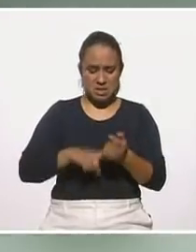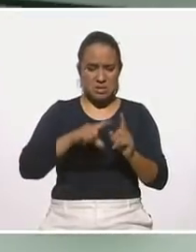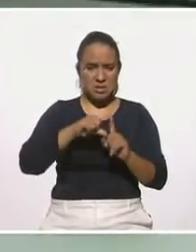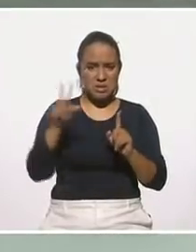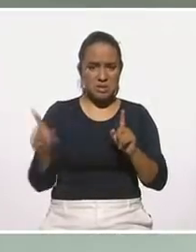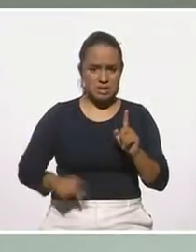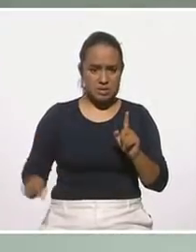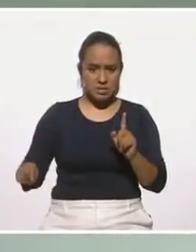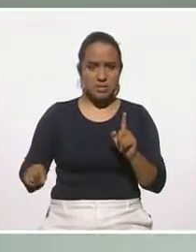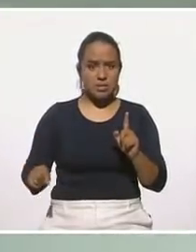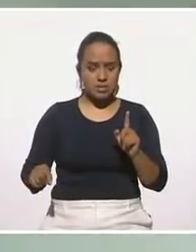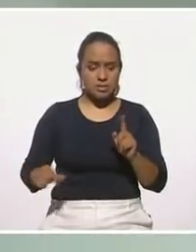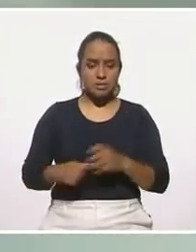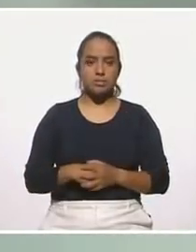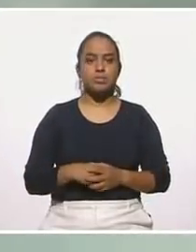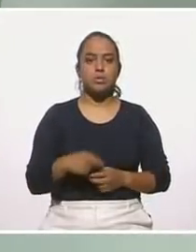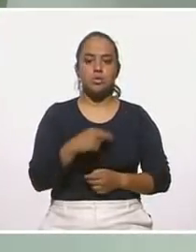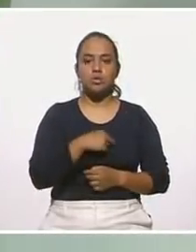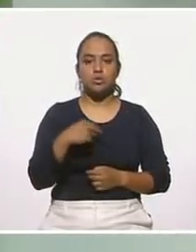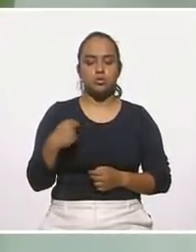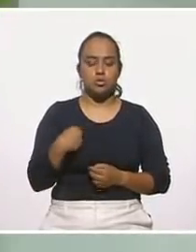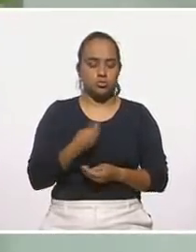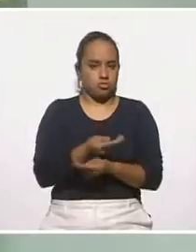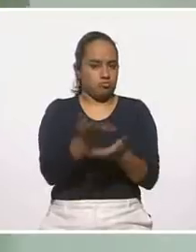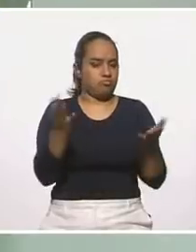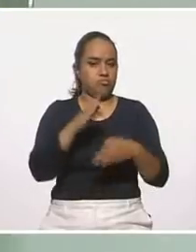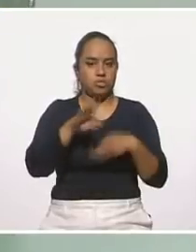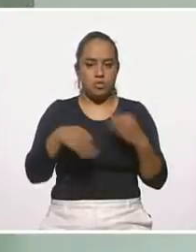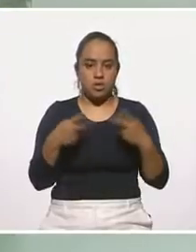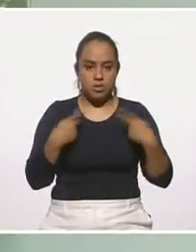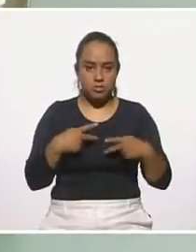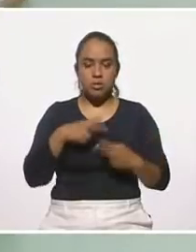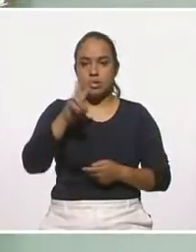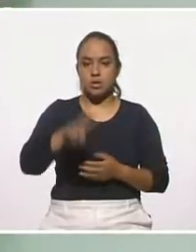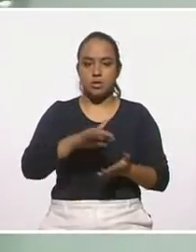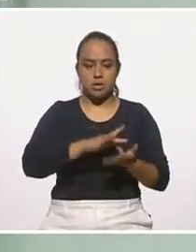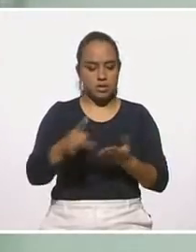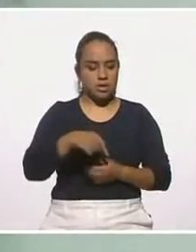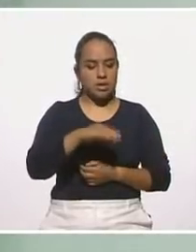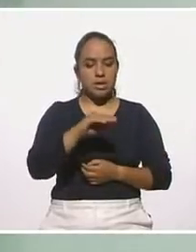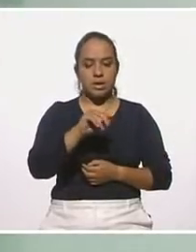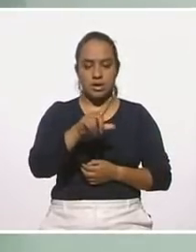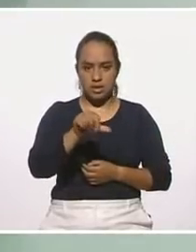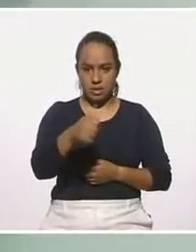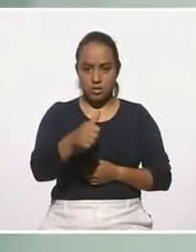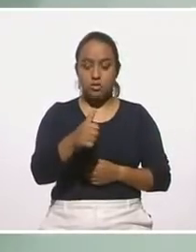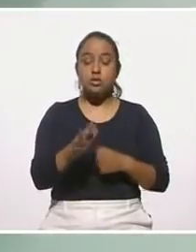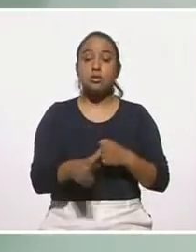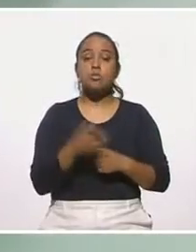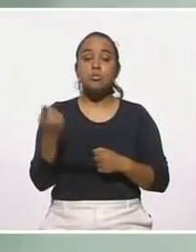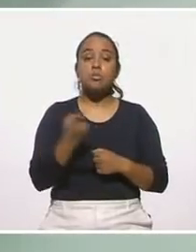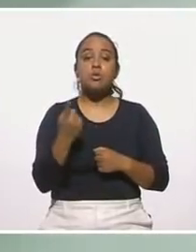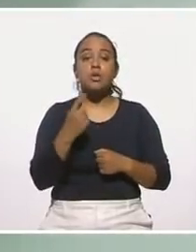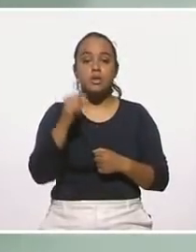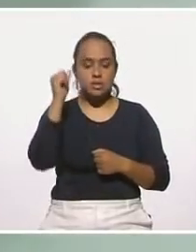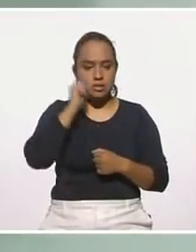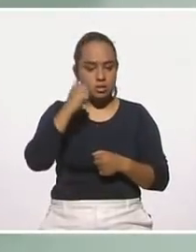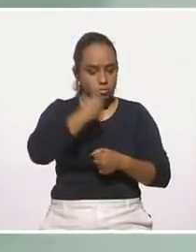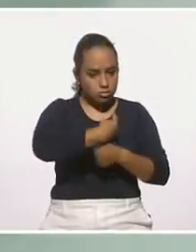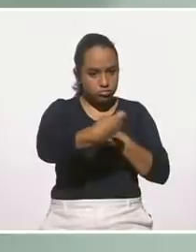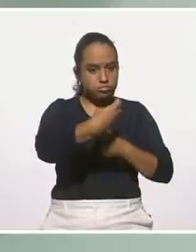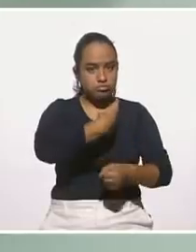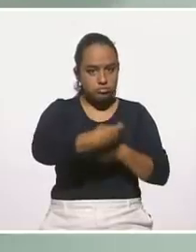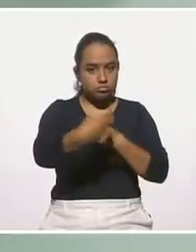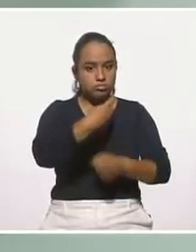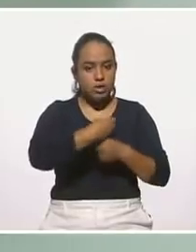Entonces, ofrecemos a todos ustedes, a todo el público, agradecemos al Canal 11 porque siempre está invitándonos